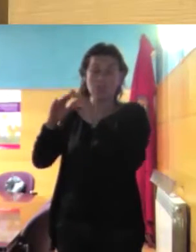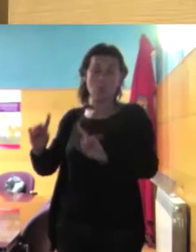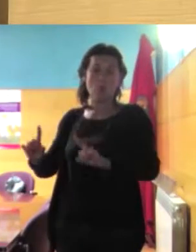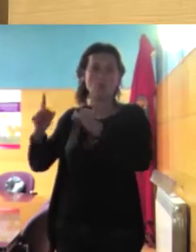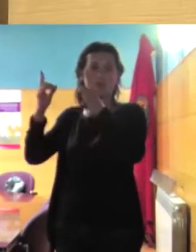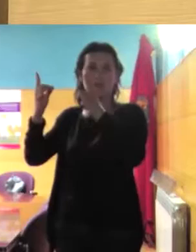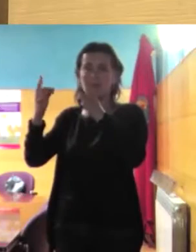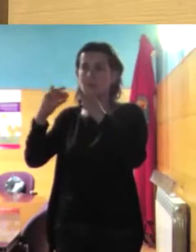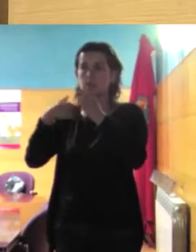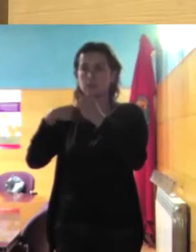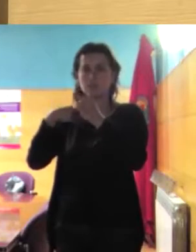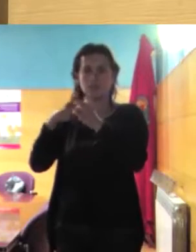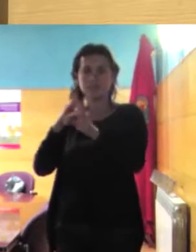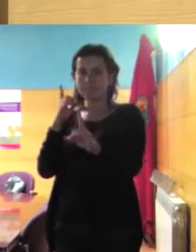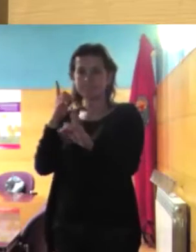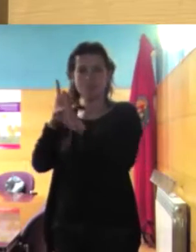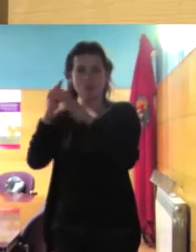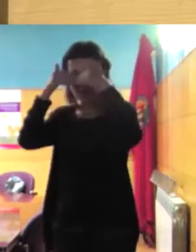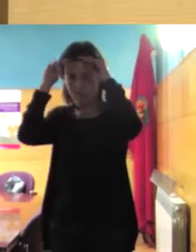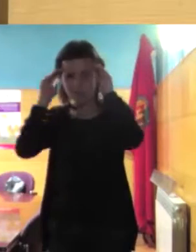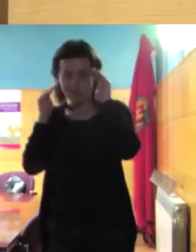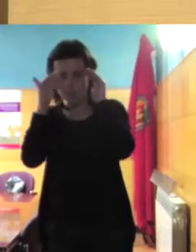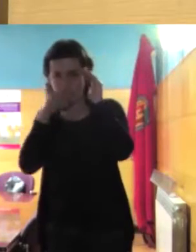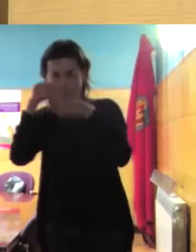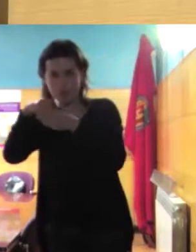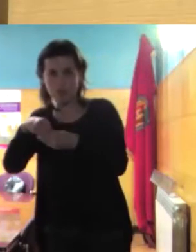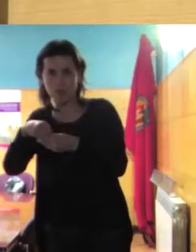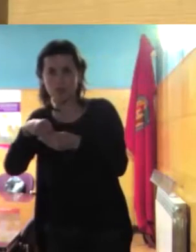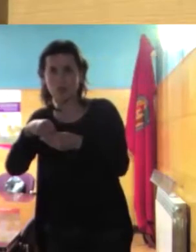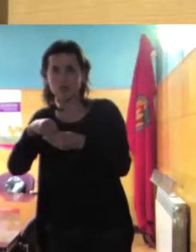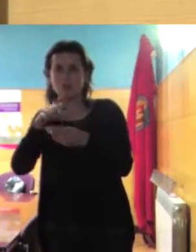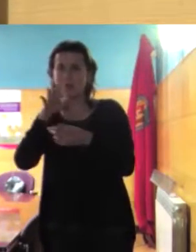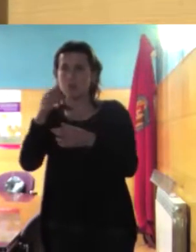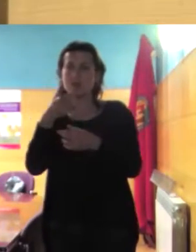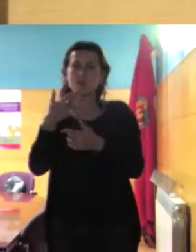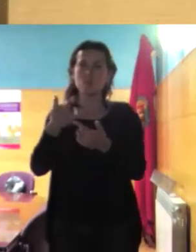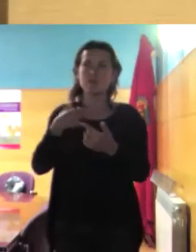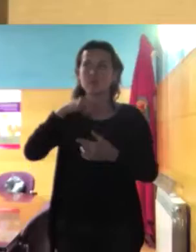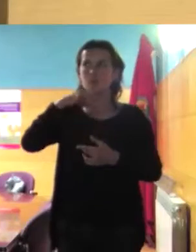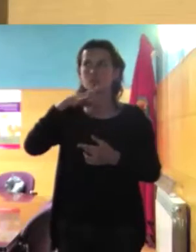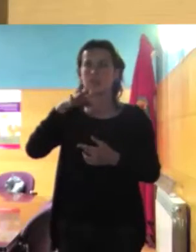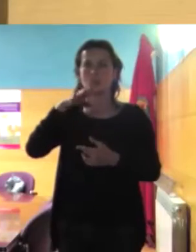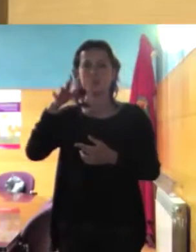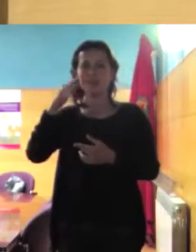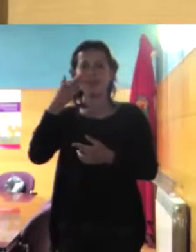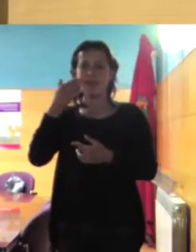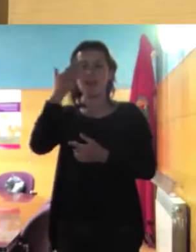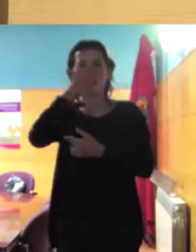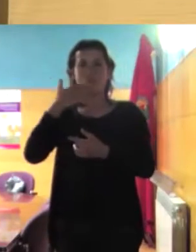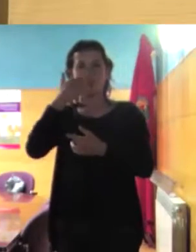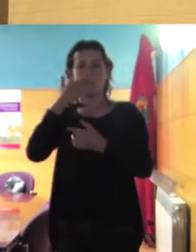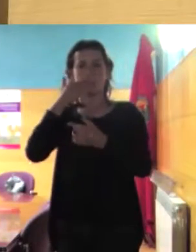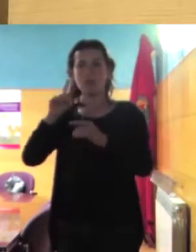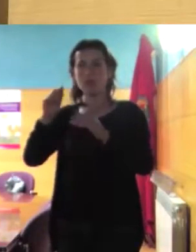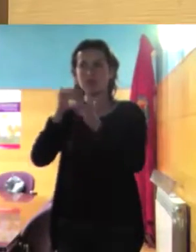vayan condeno a los colegios porque de alguna forma argumentan que si algo se ha conseguido en Francia es una valentidad de la escuela es decir que